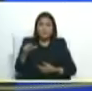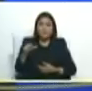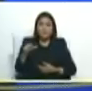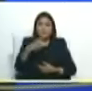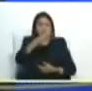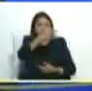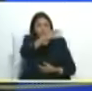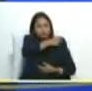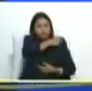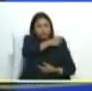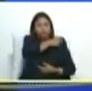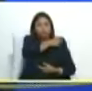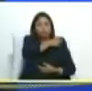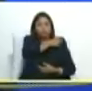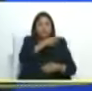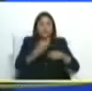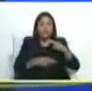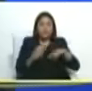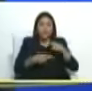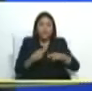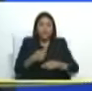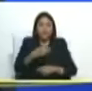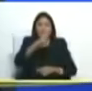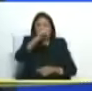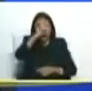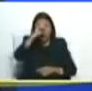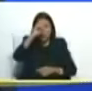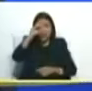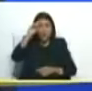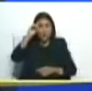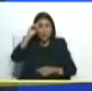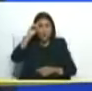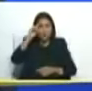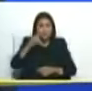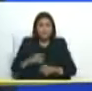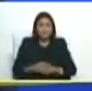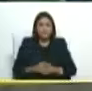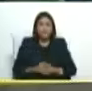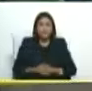Revolucionario Diosdado Cabello Rondón,